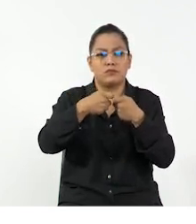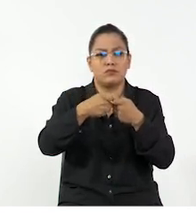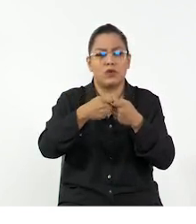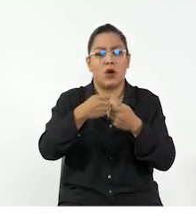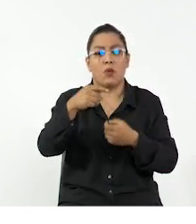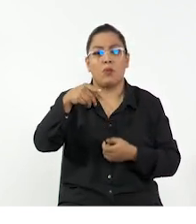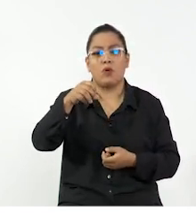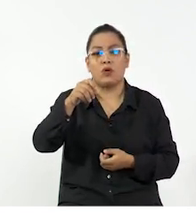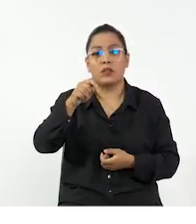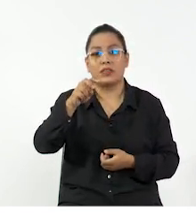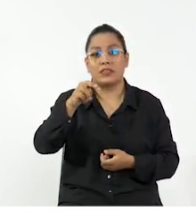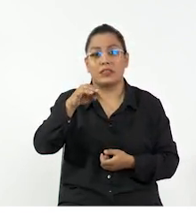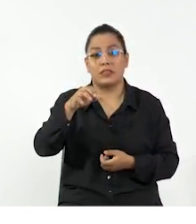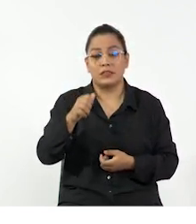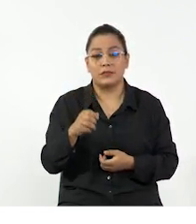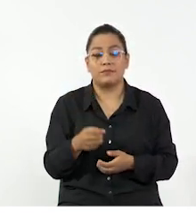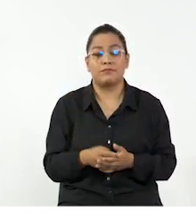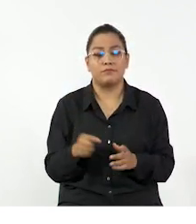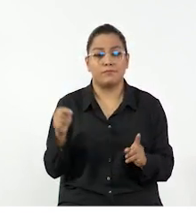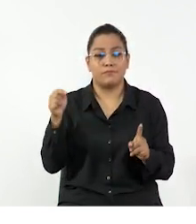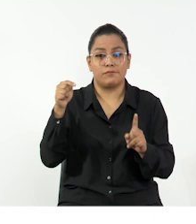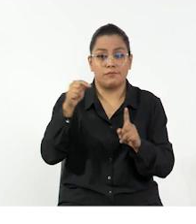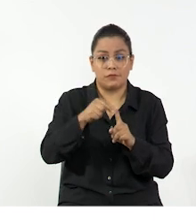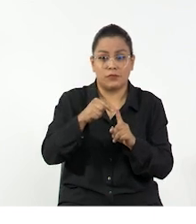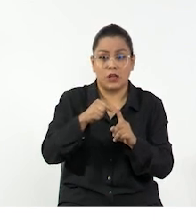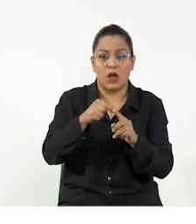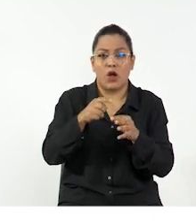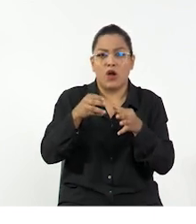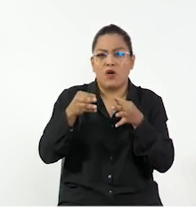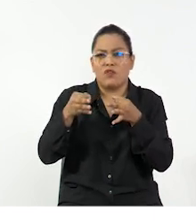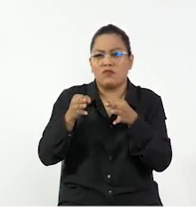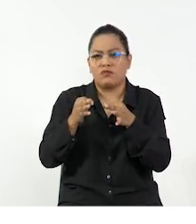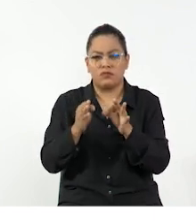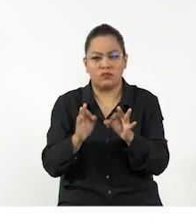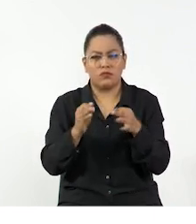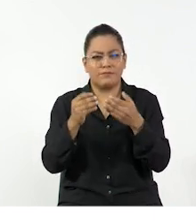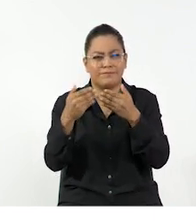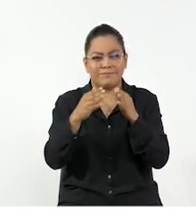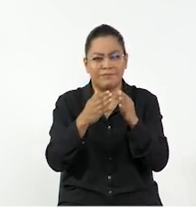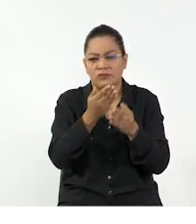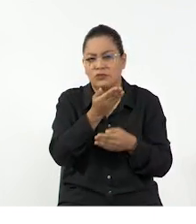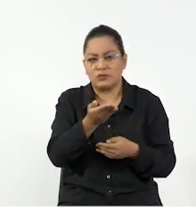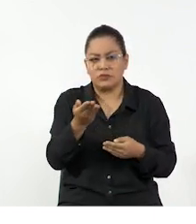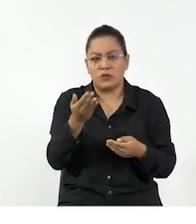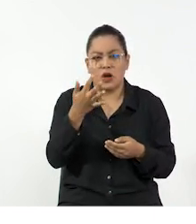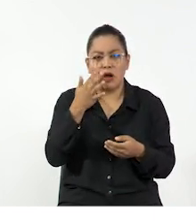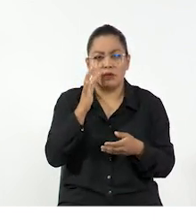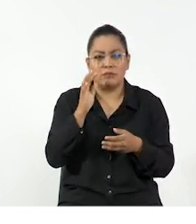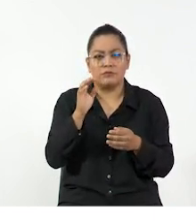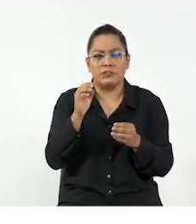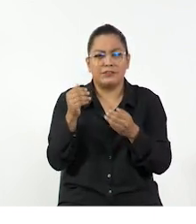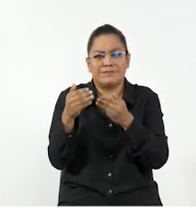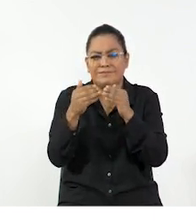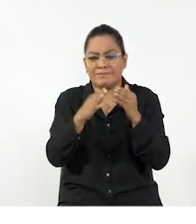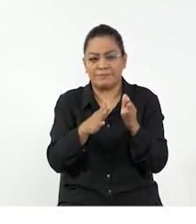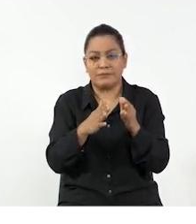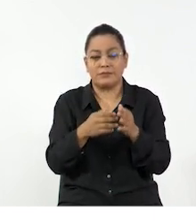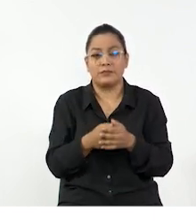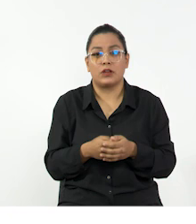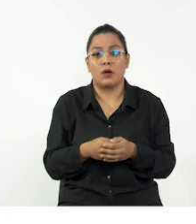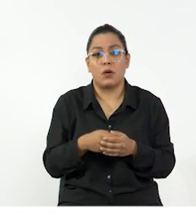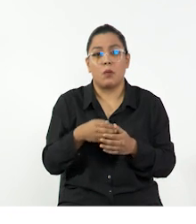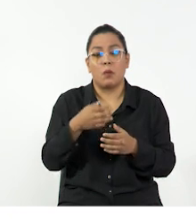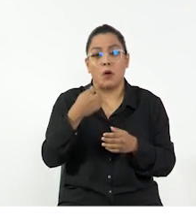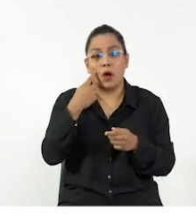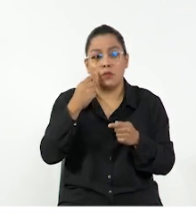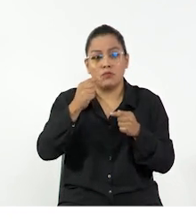definir que la energía potencial elástica es directamente proporcional a la deformación de un cuerpo. Es decir, mientras más deformamos un